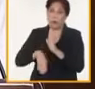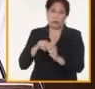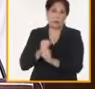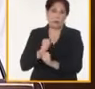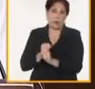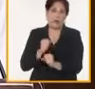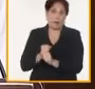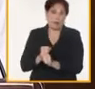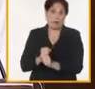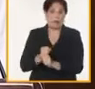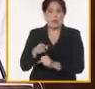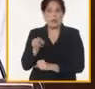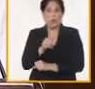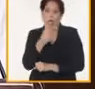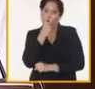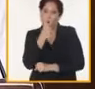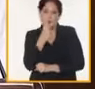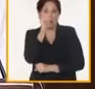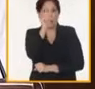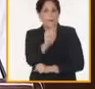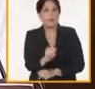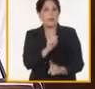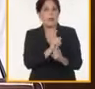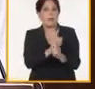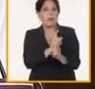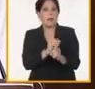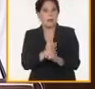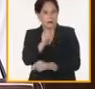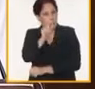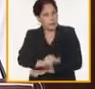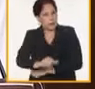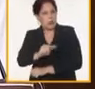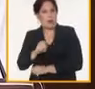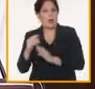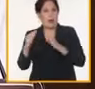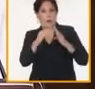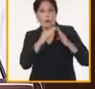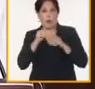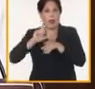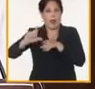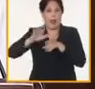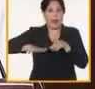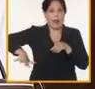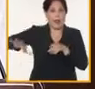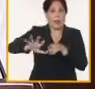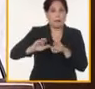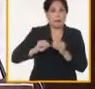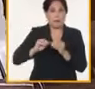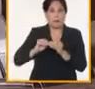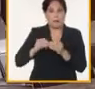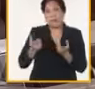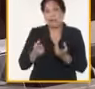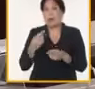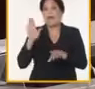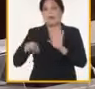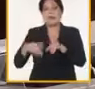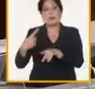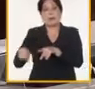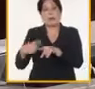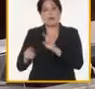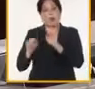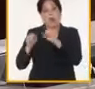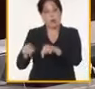intencionar la atención a los problemas que más afectan a las comunidades rurales en correspondencia con los recursos disponibles.